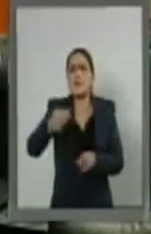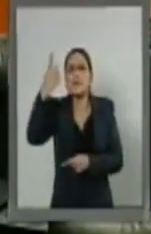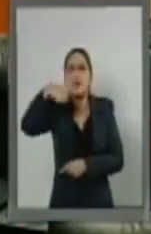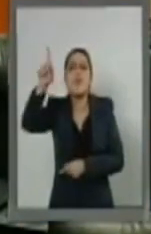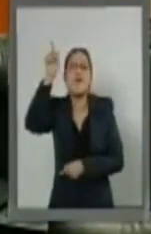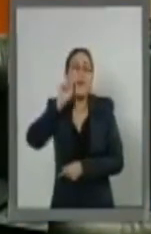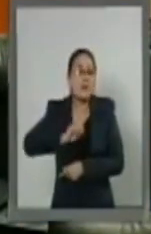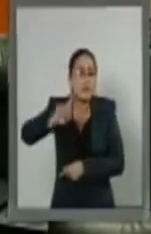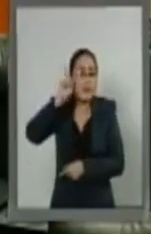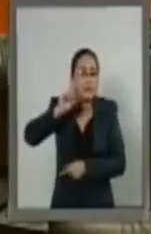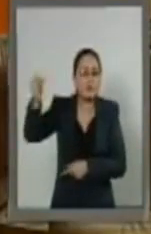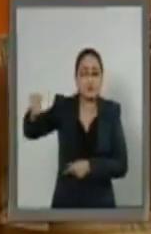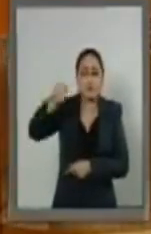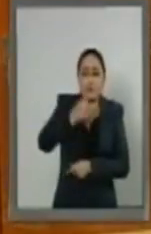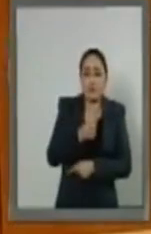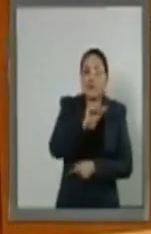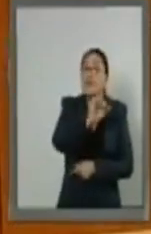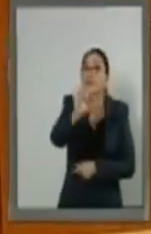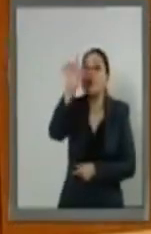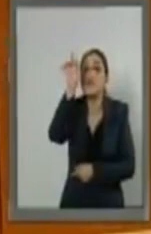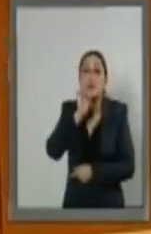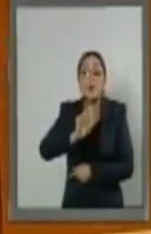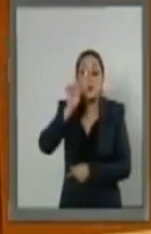mujer, a las mujeres.